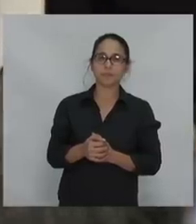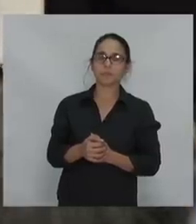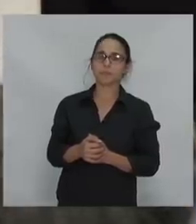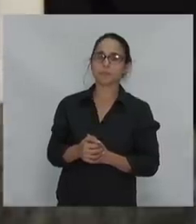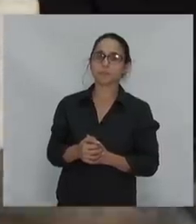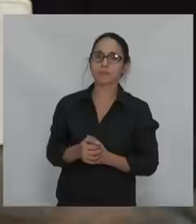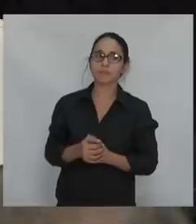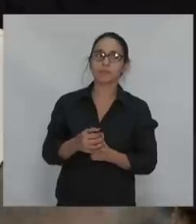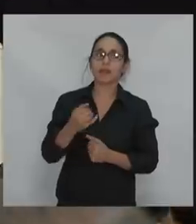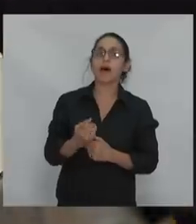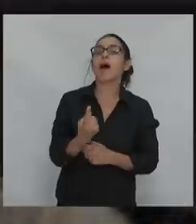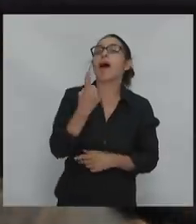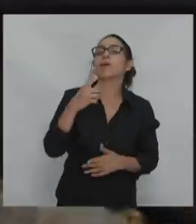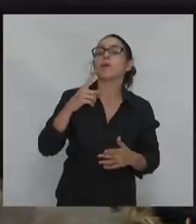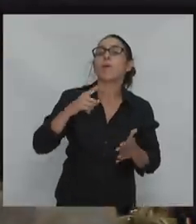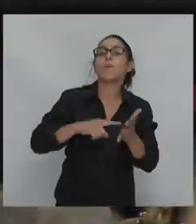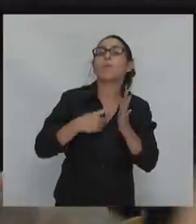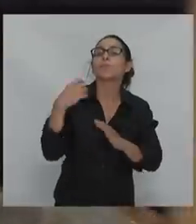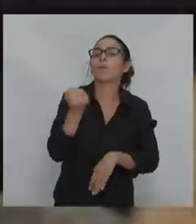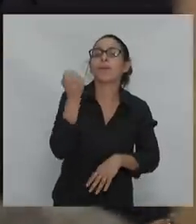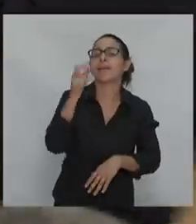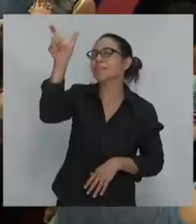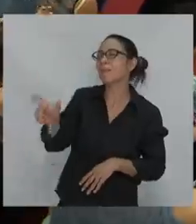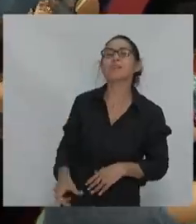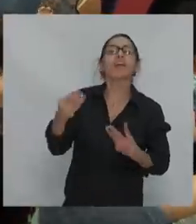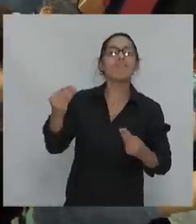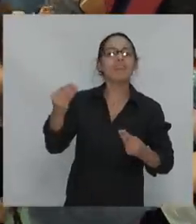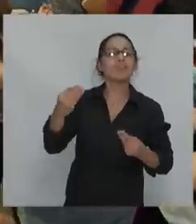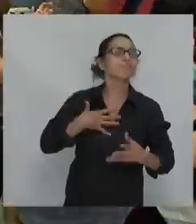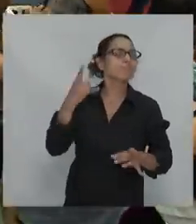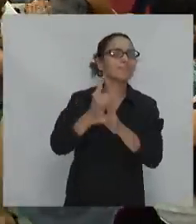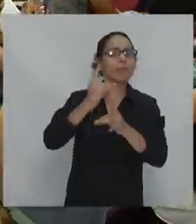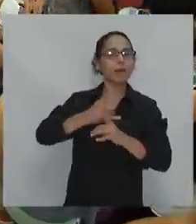cosa hermosa con el Álvaro y es el optimismo, el optimismo